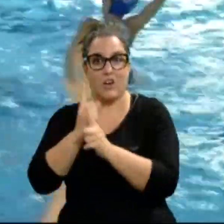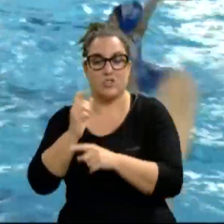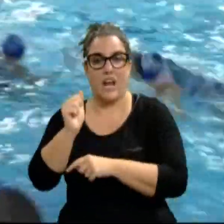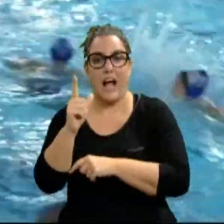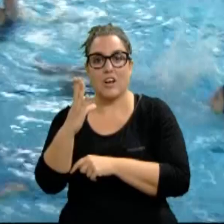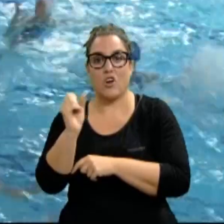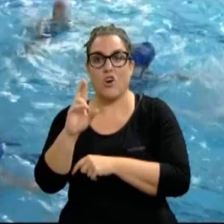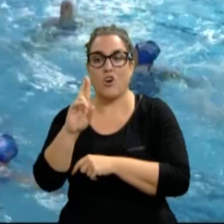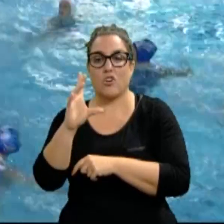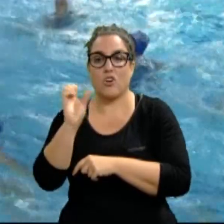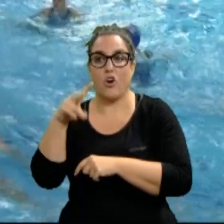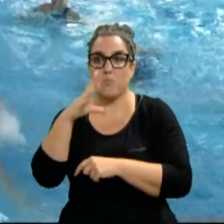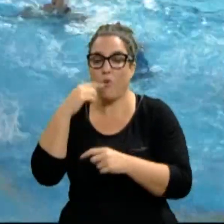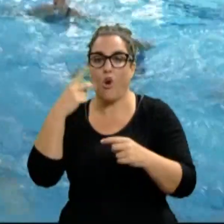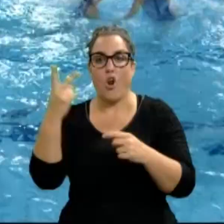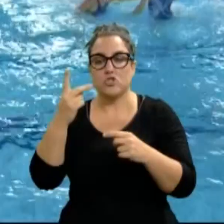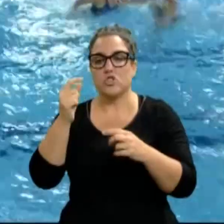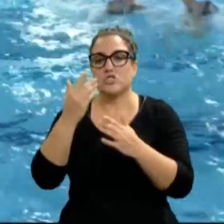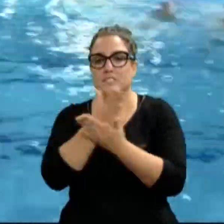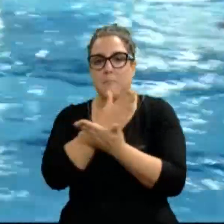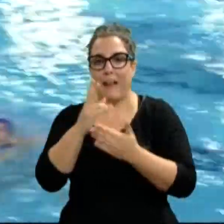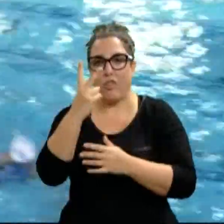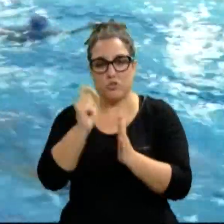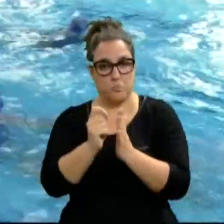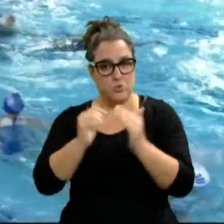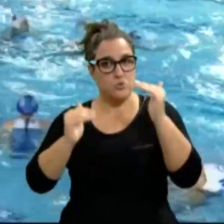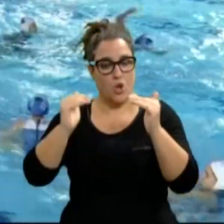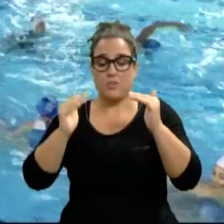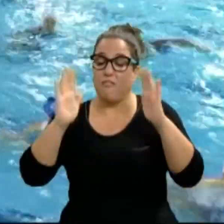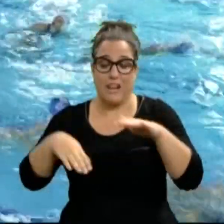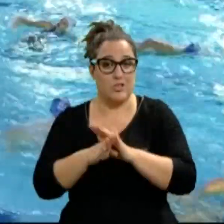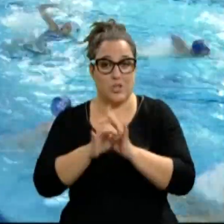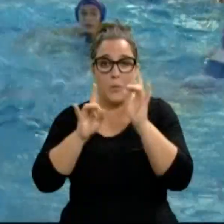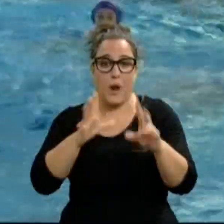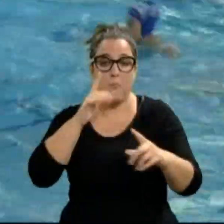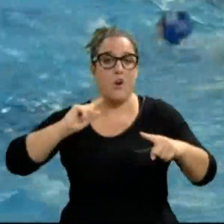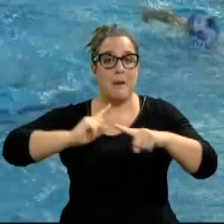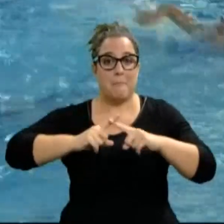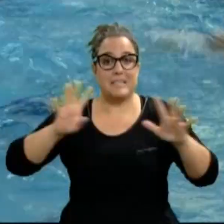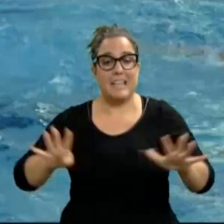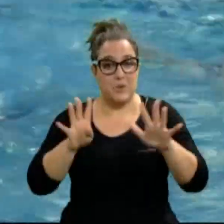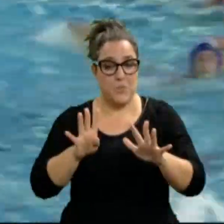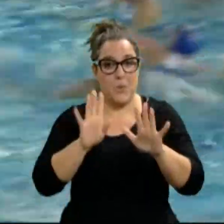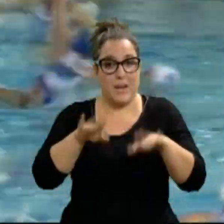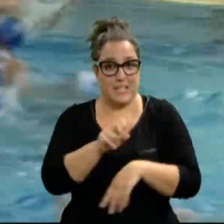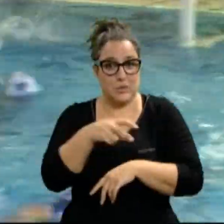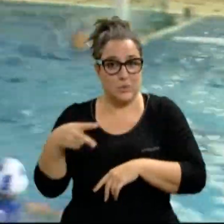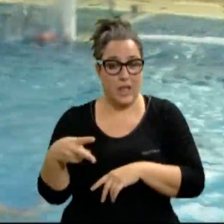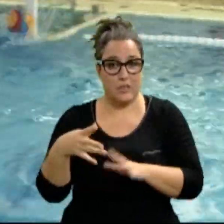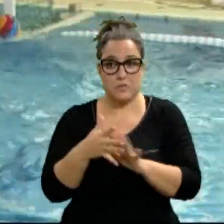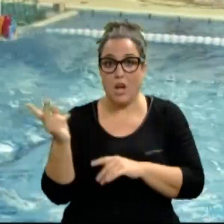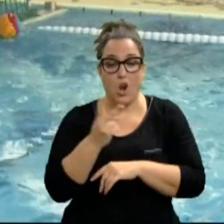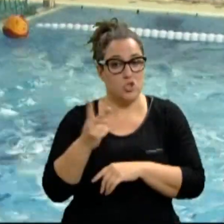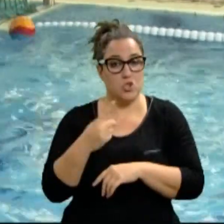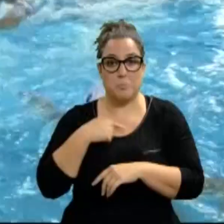les separan en la clasificación. Sigue siendo así después del empate a 9 entre los dos únicos equipos que no conocen la derrota en las cuatro jornadas disputadas.